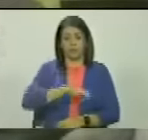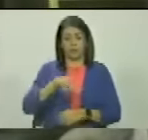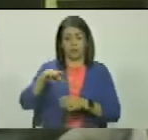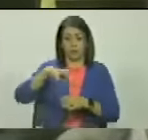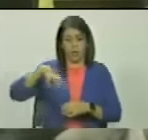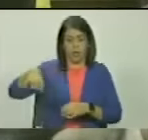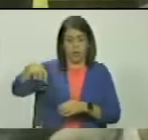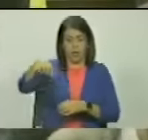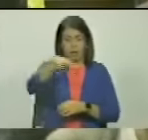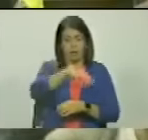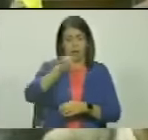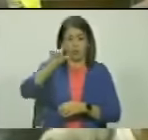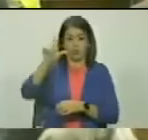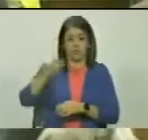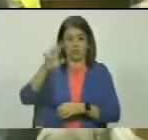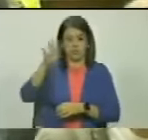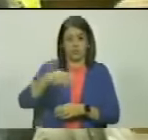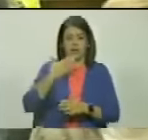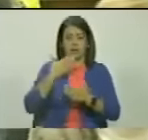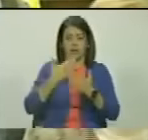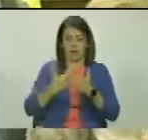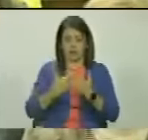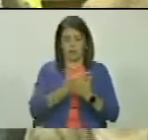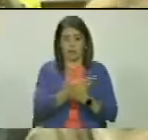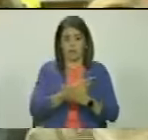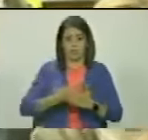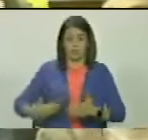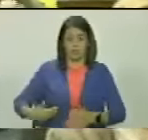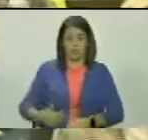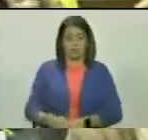región del Ezequivo gracias señor presidente